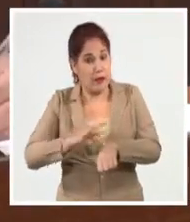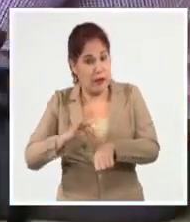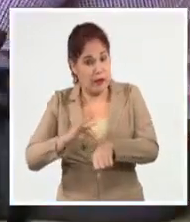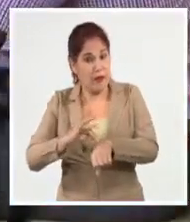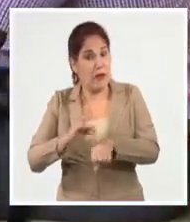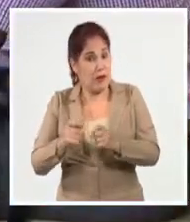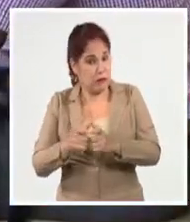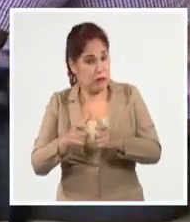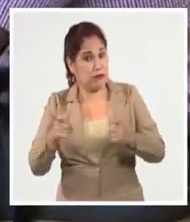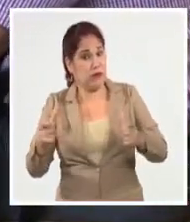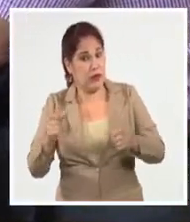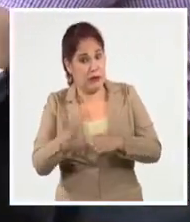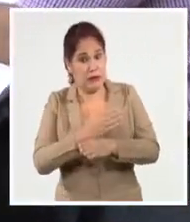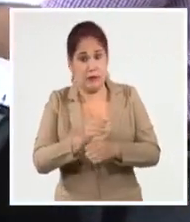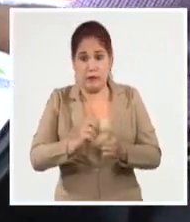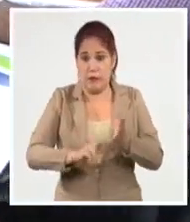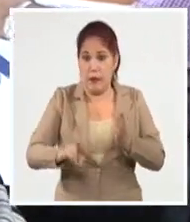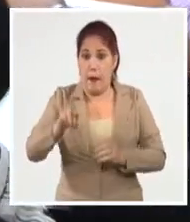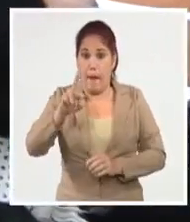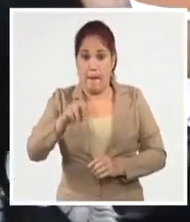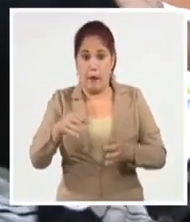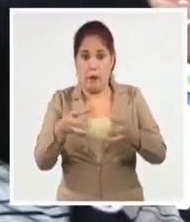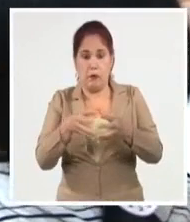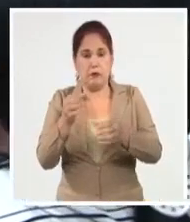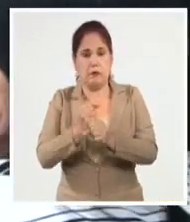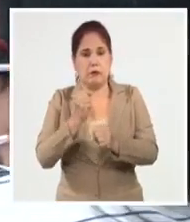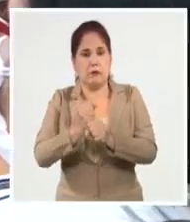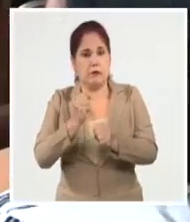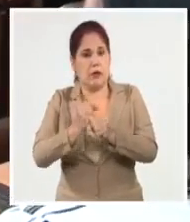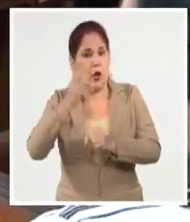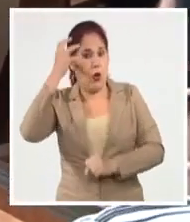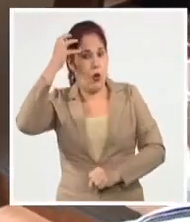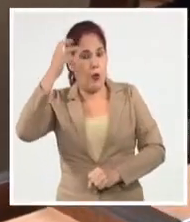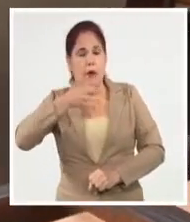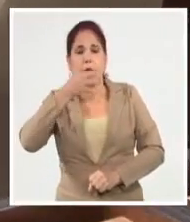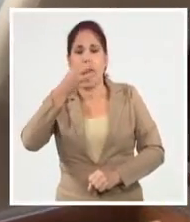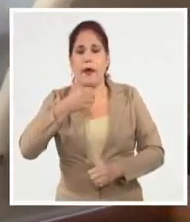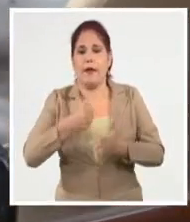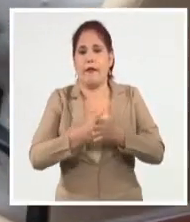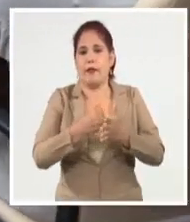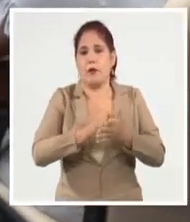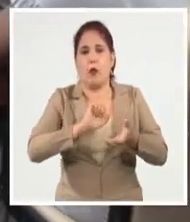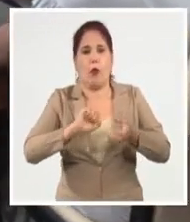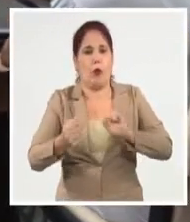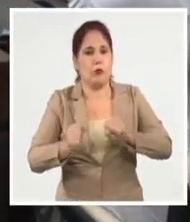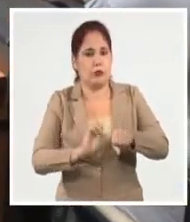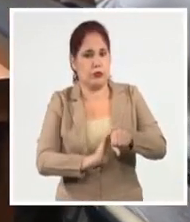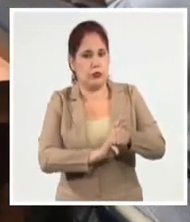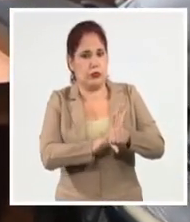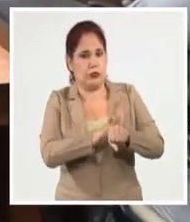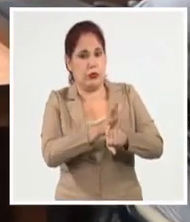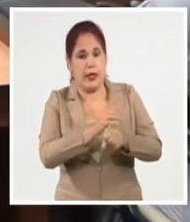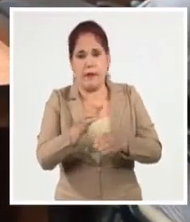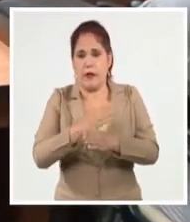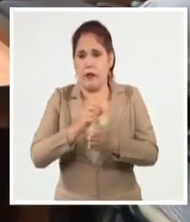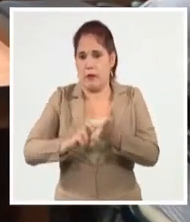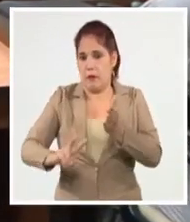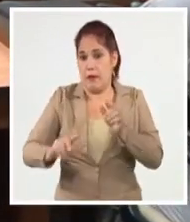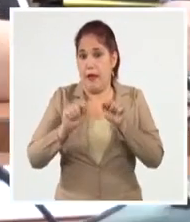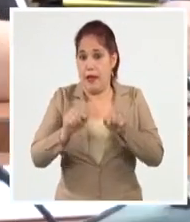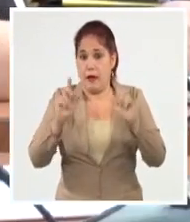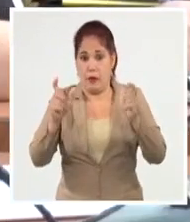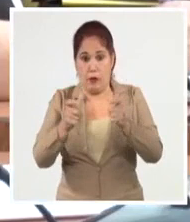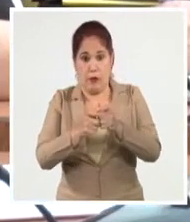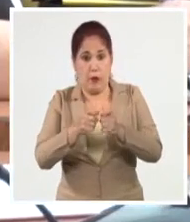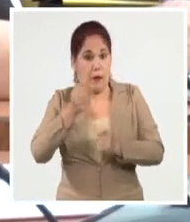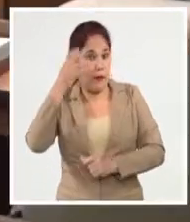provincias. También este martes sesionó el Grupo Temporal de Trabajo del Gobierno para el enfrentamiento y el control de la COVID-19, encuentro donde el presidente